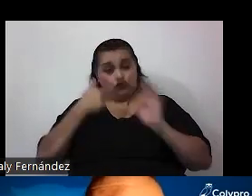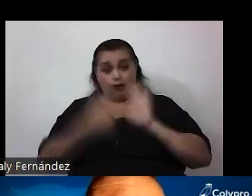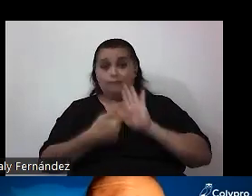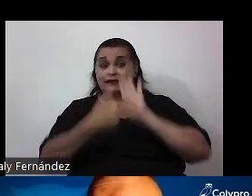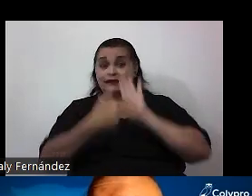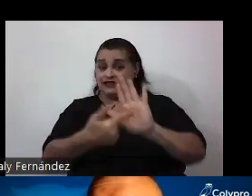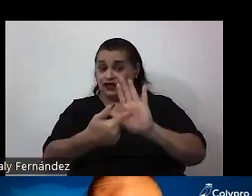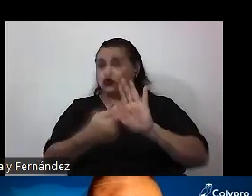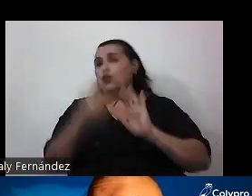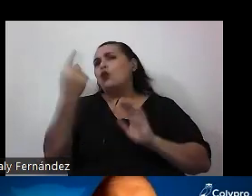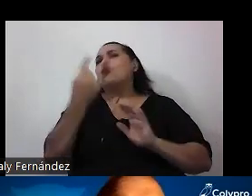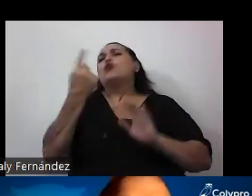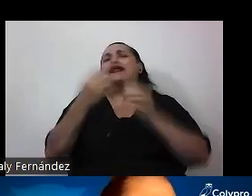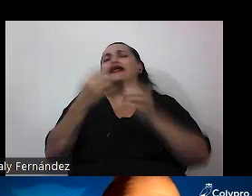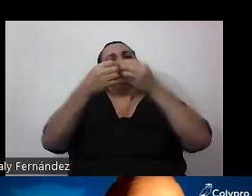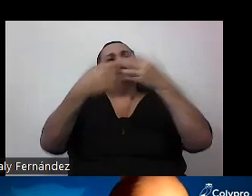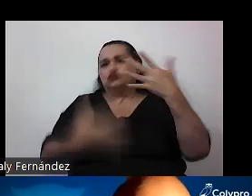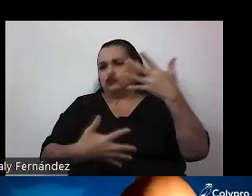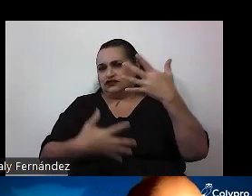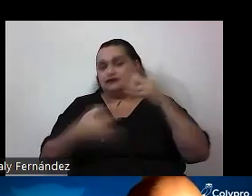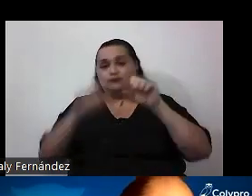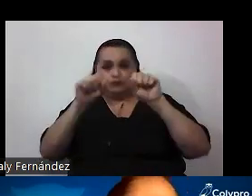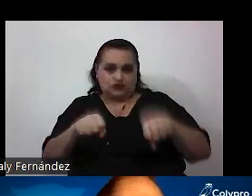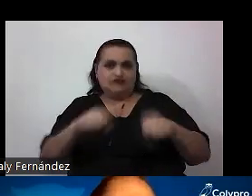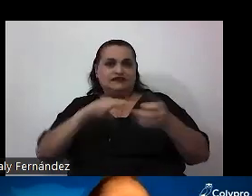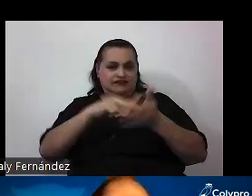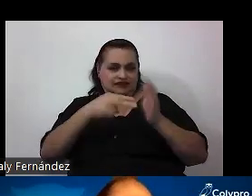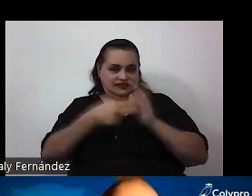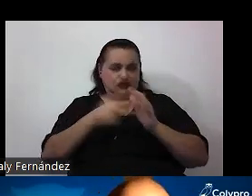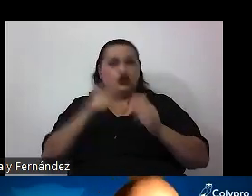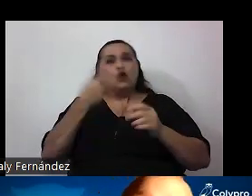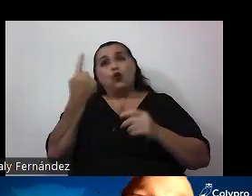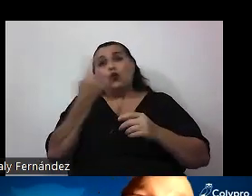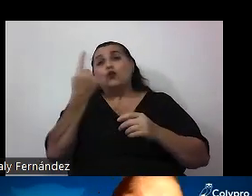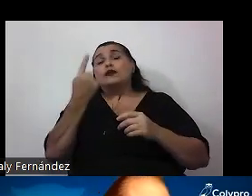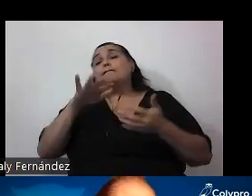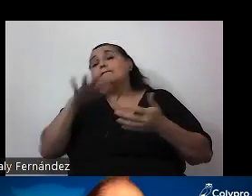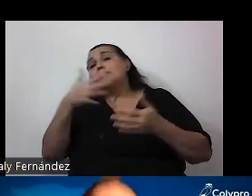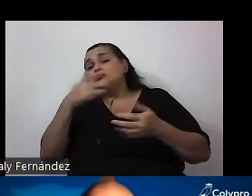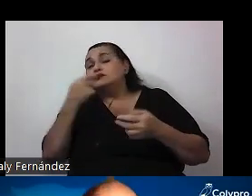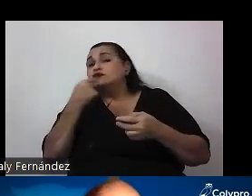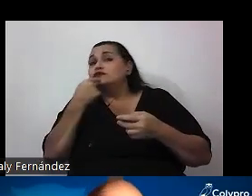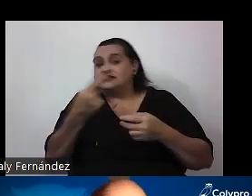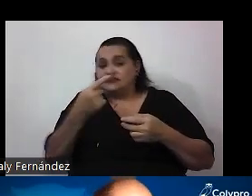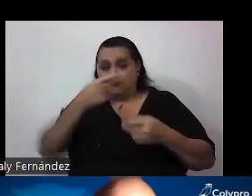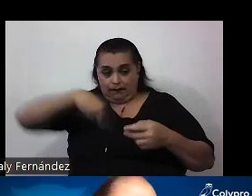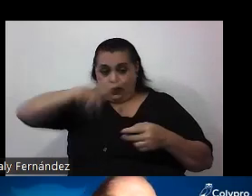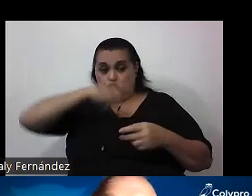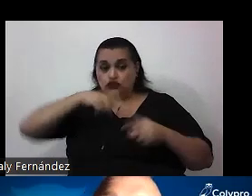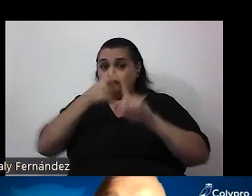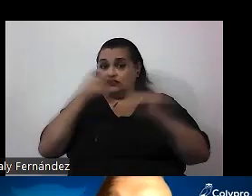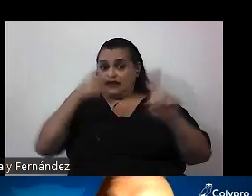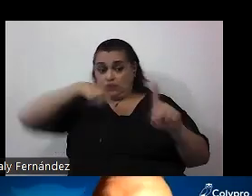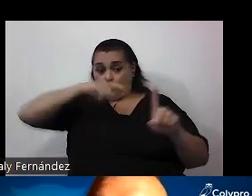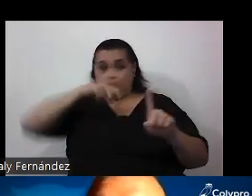de varias posibles definiciones, una que más o menos capta lo que para nosotros, desde nuestro punto de vista